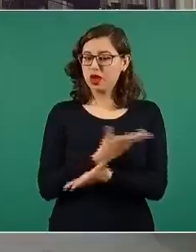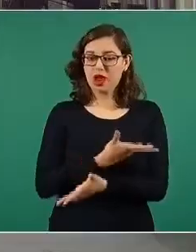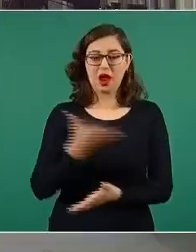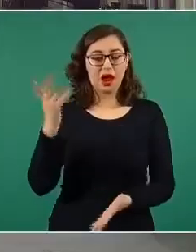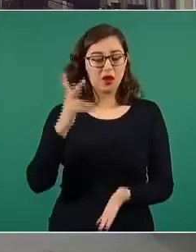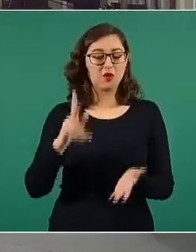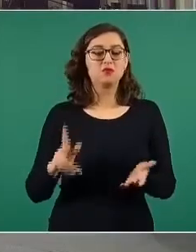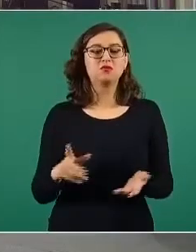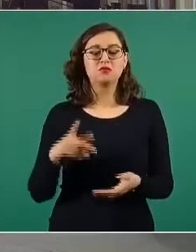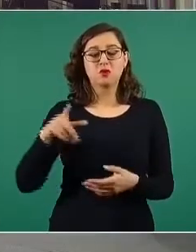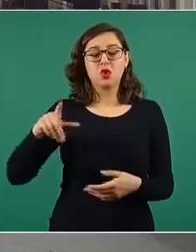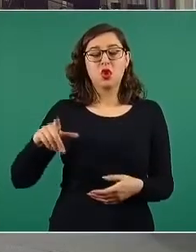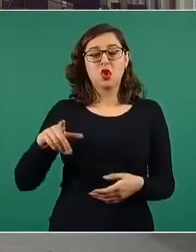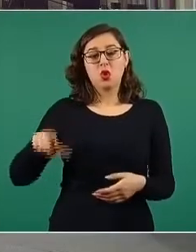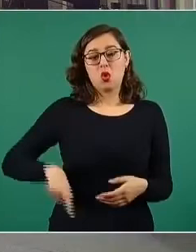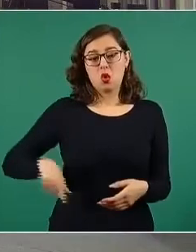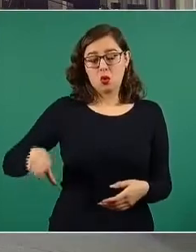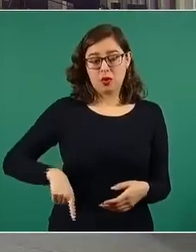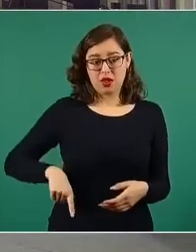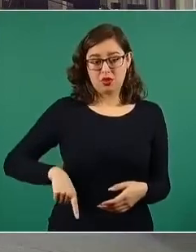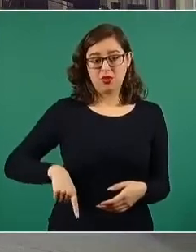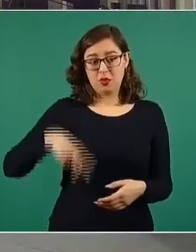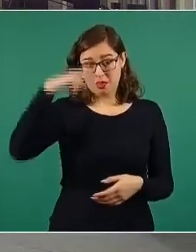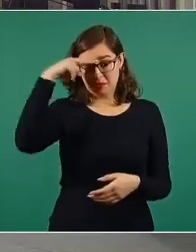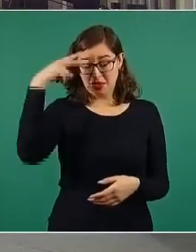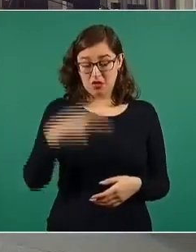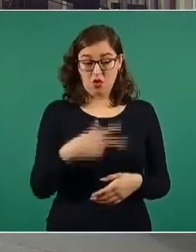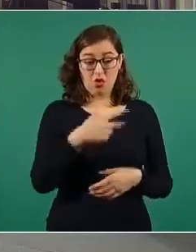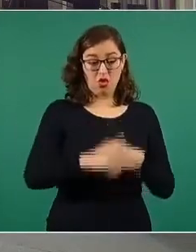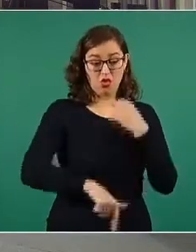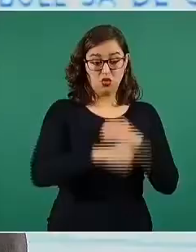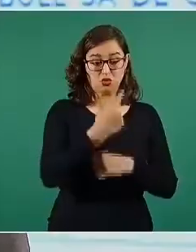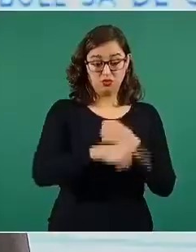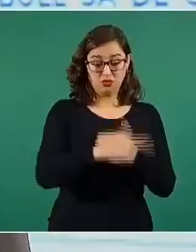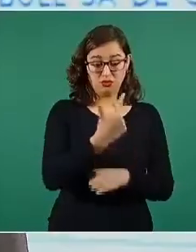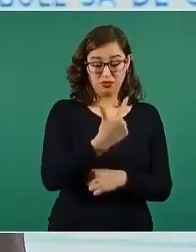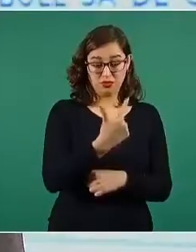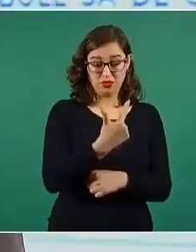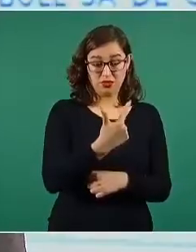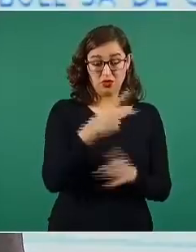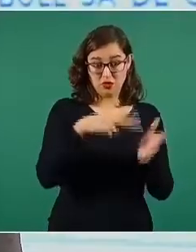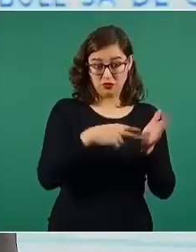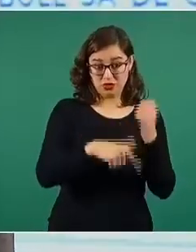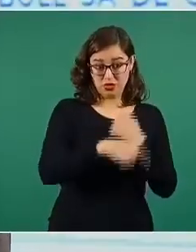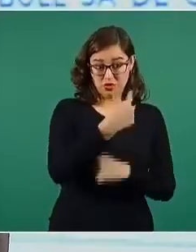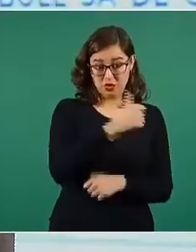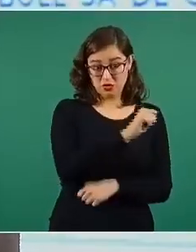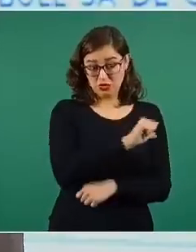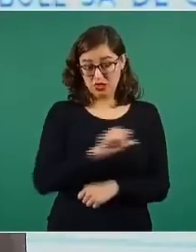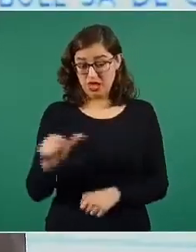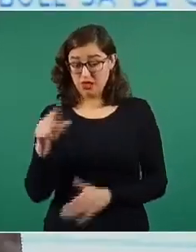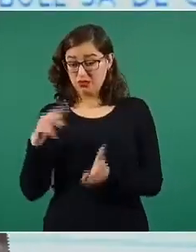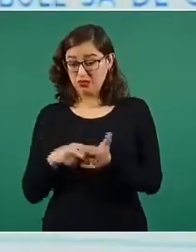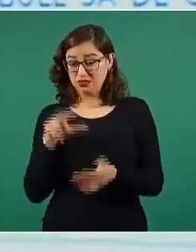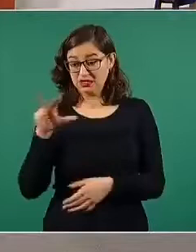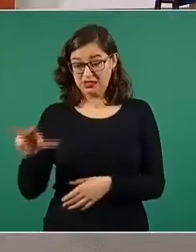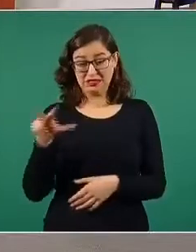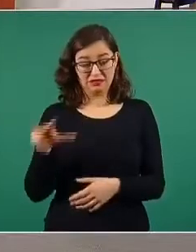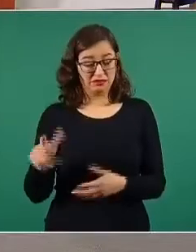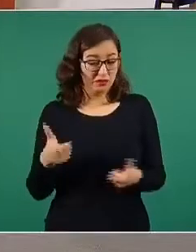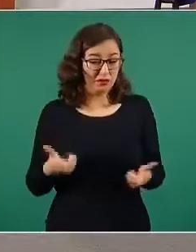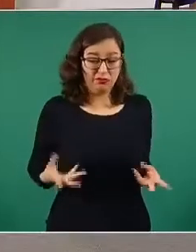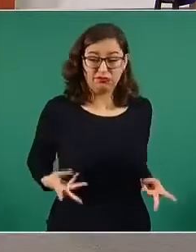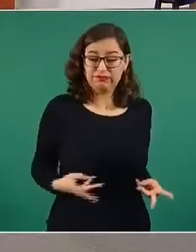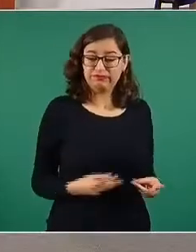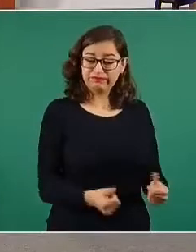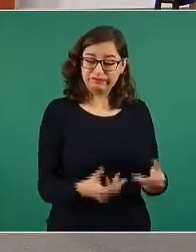del año 2012 al año 2018, decir, durante las administraciones de Felipe Calderón y de Enrique Peña Nieto. Adelante, por